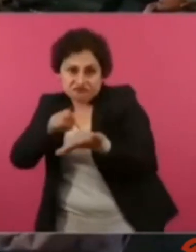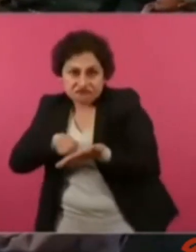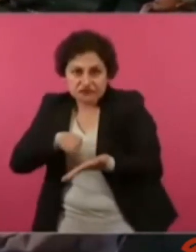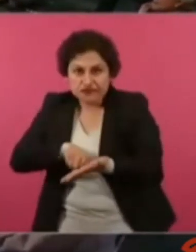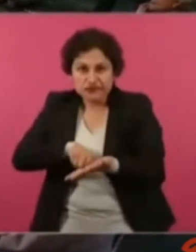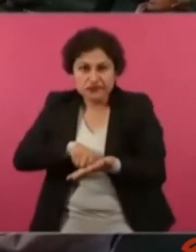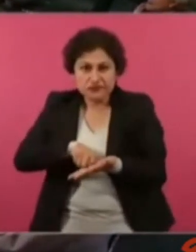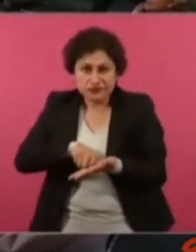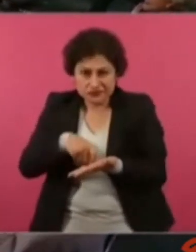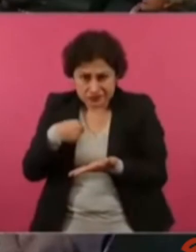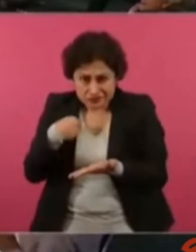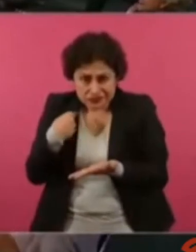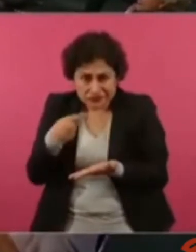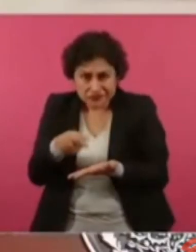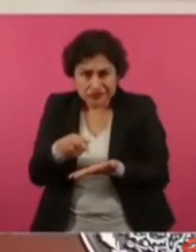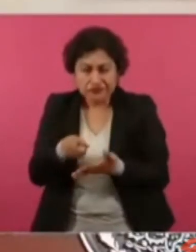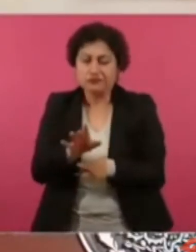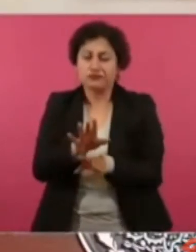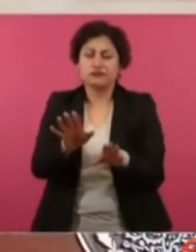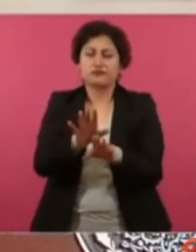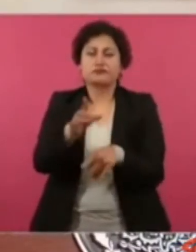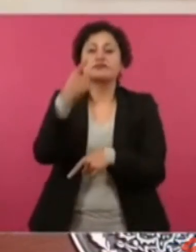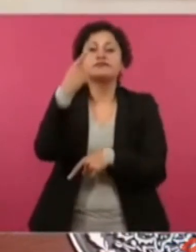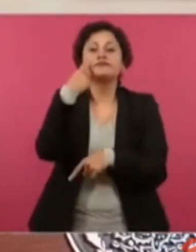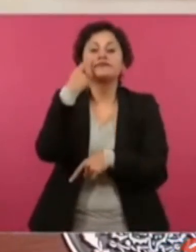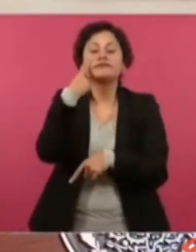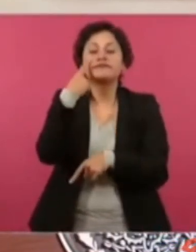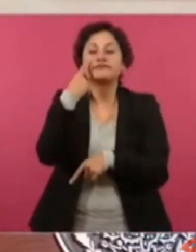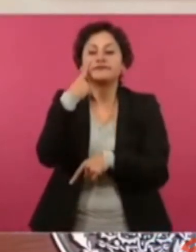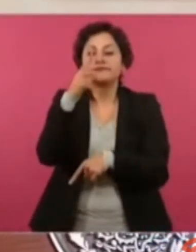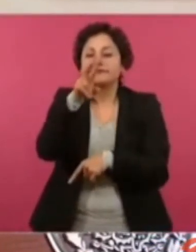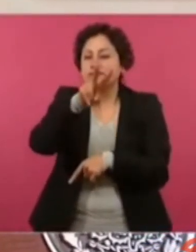escrito, no es una empresa periodística.